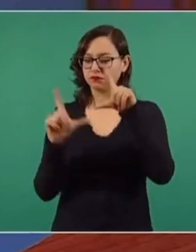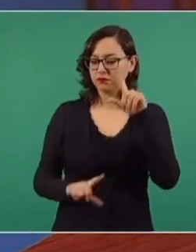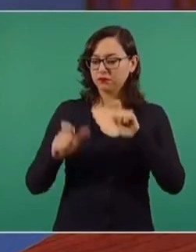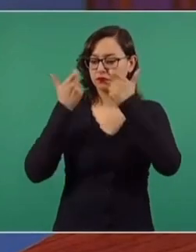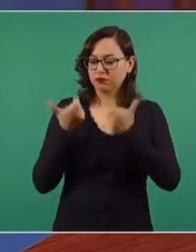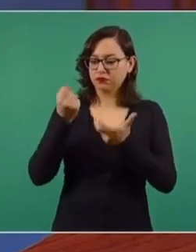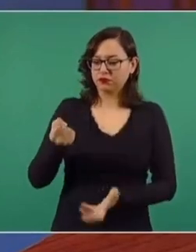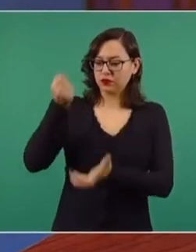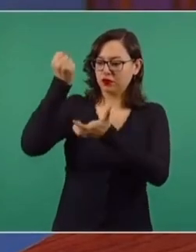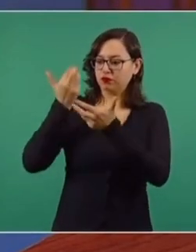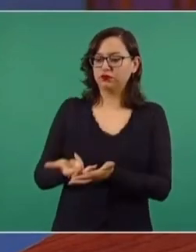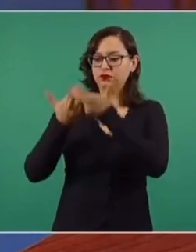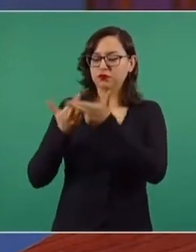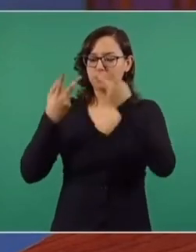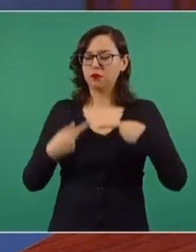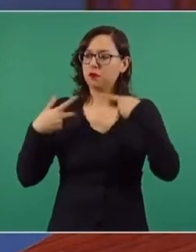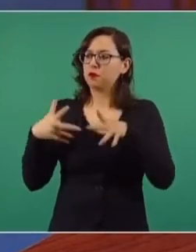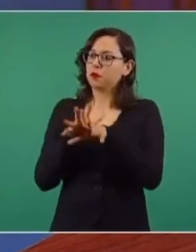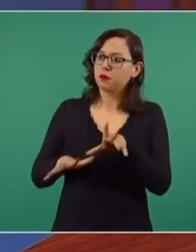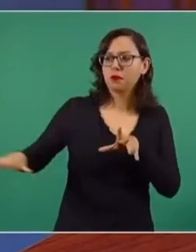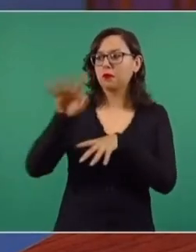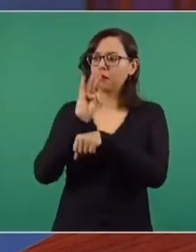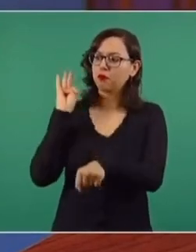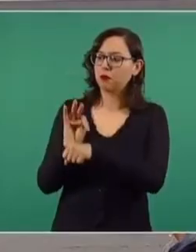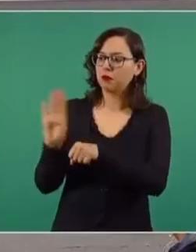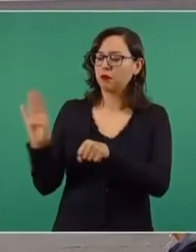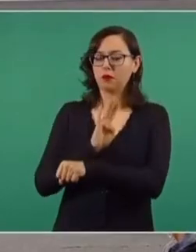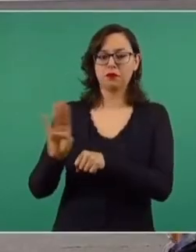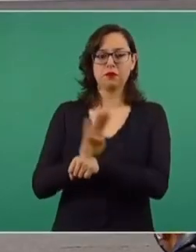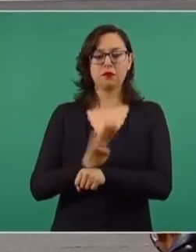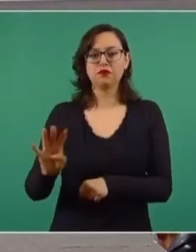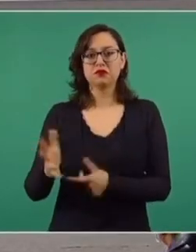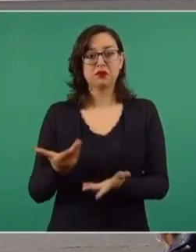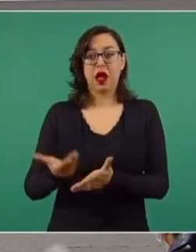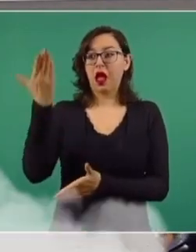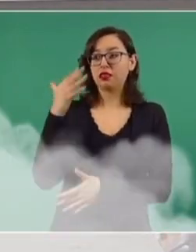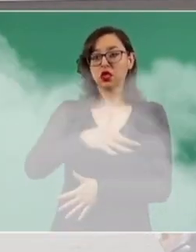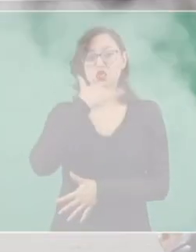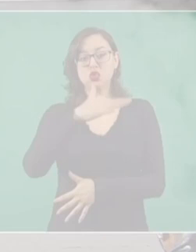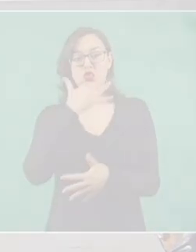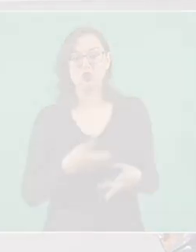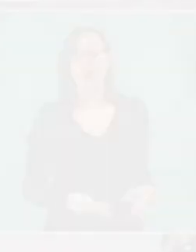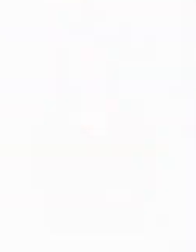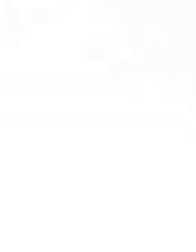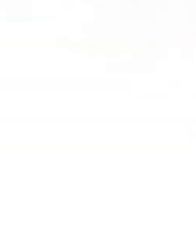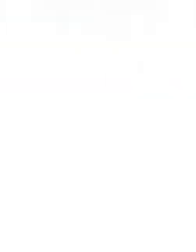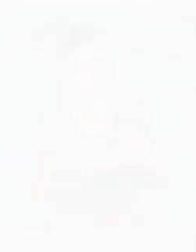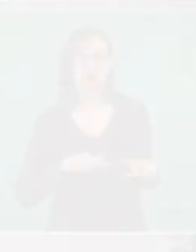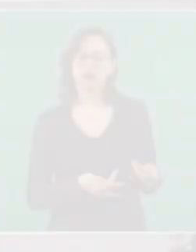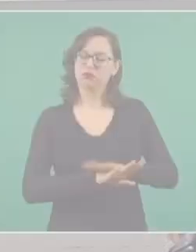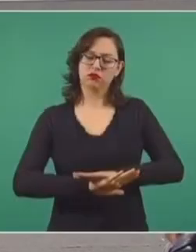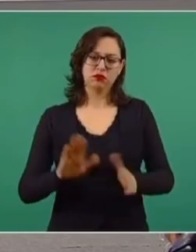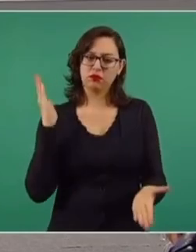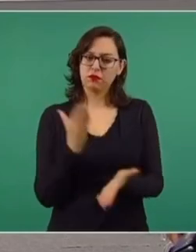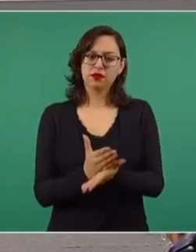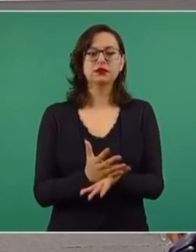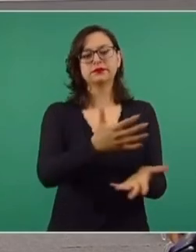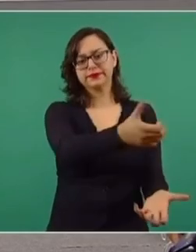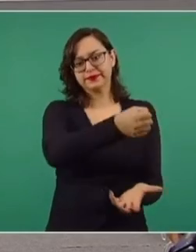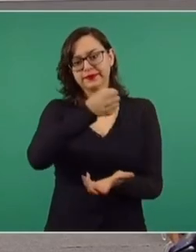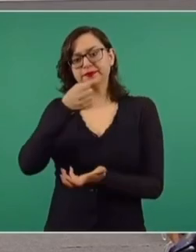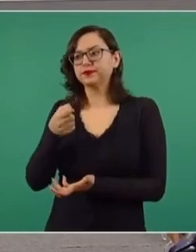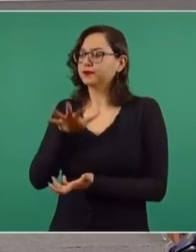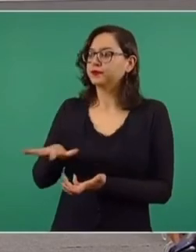en beneficio del pueblo. Todo lo que se iba por el caño de la corrupción, utilizarlo para